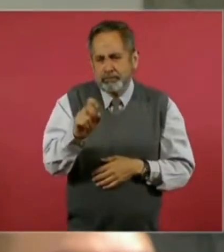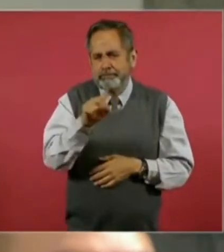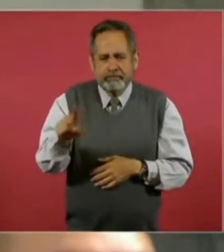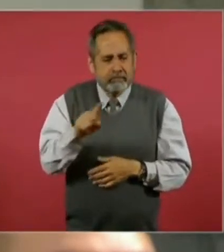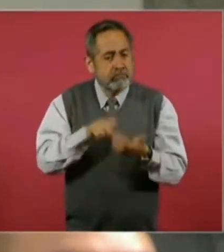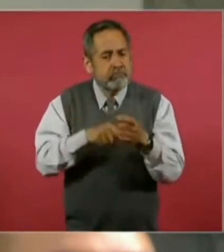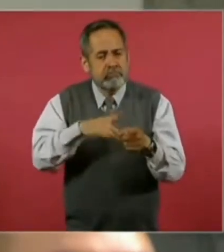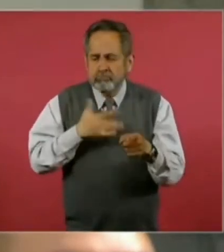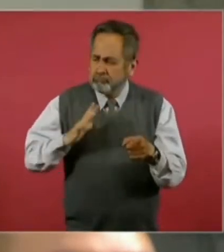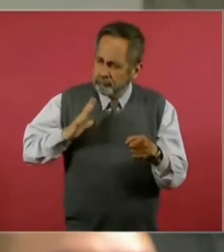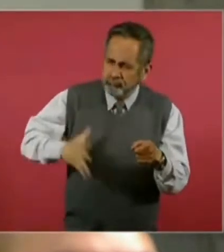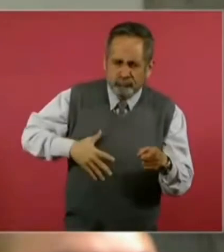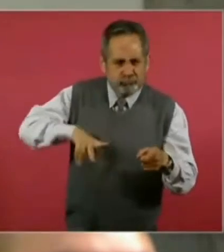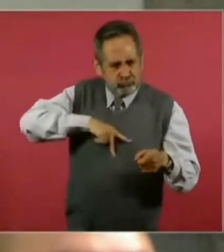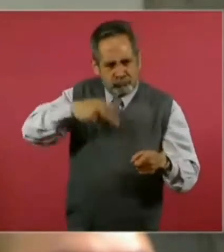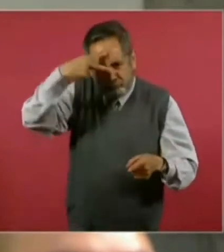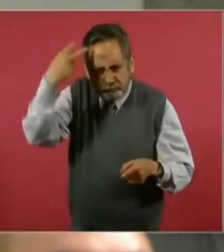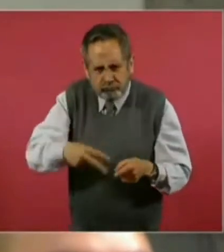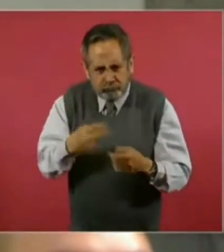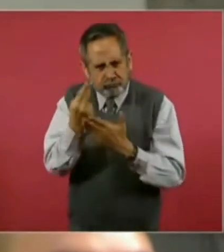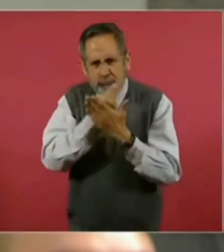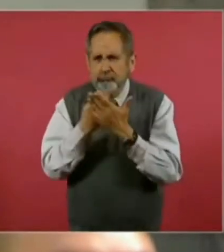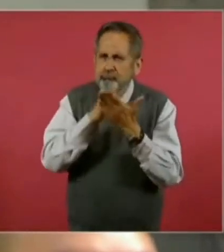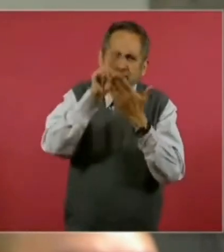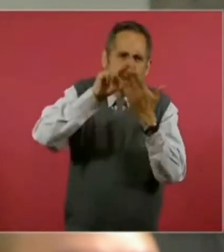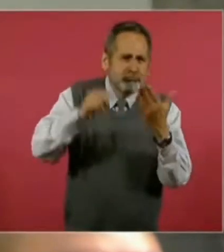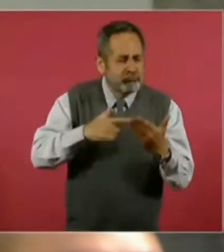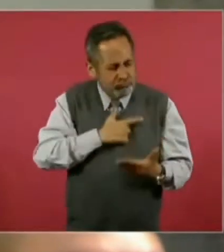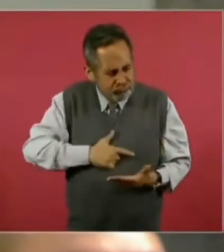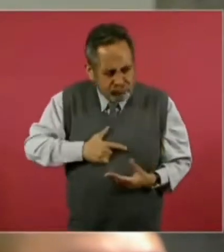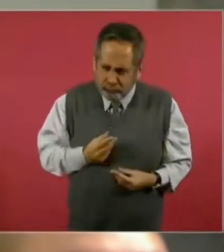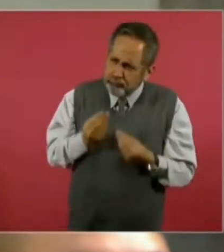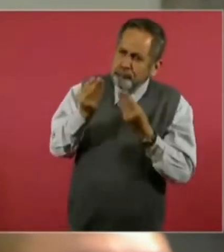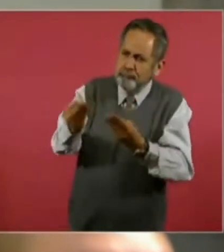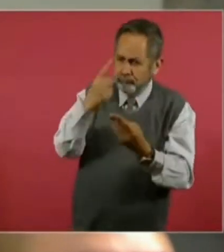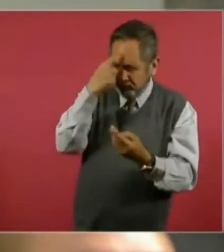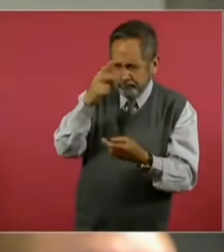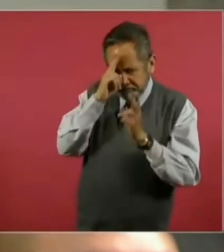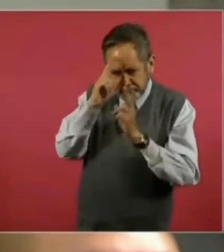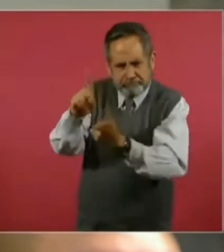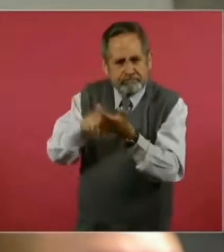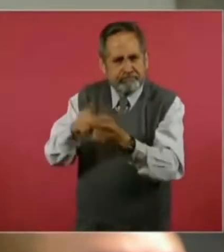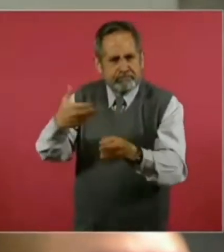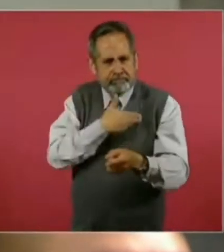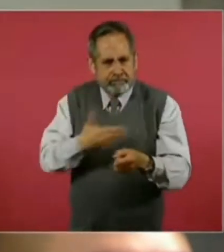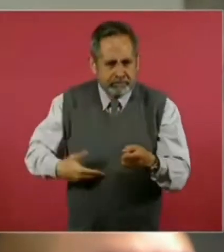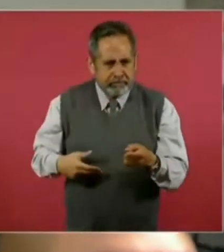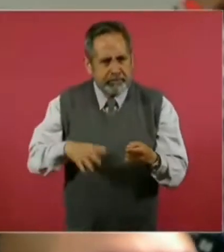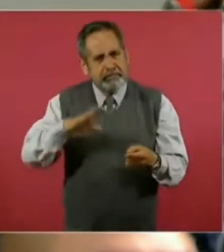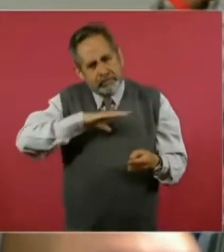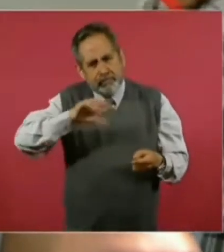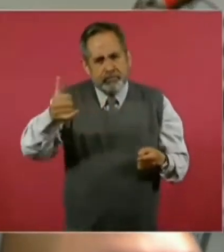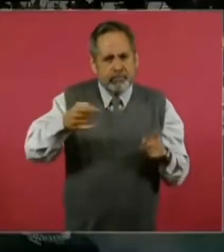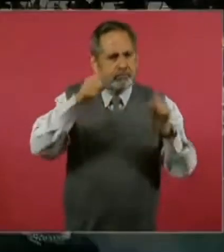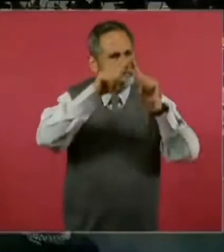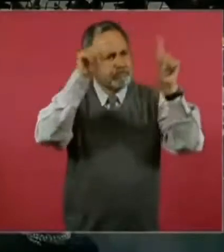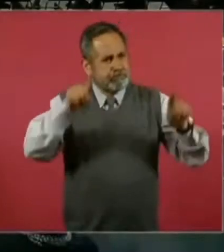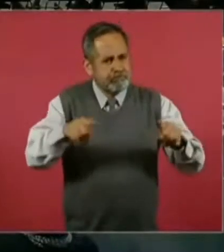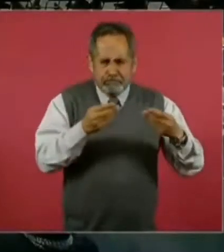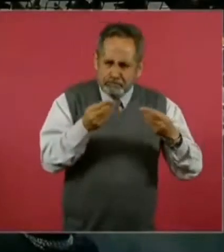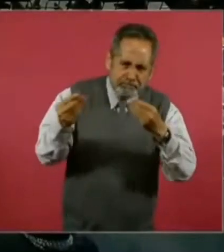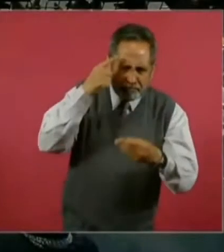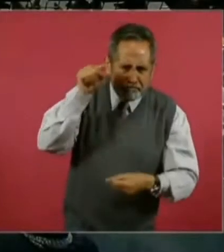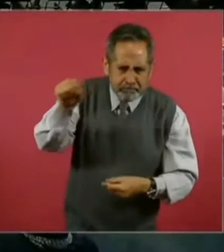mucho orgullo y con mucho gusto justamente para usted, señor presidente, esta y otros cuadros que ha pintado.